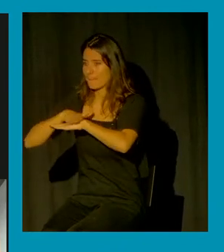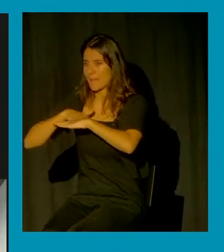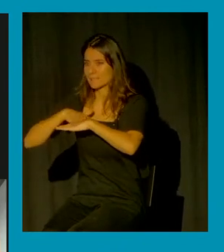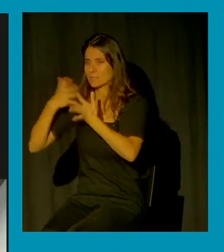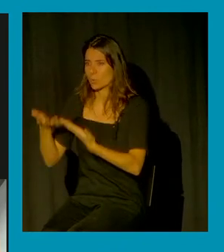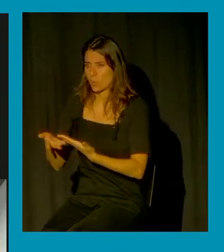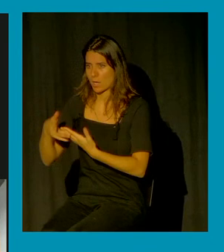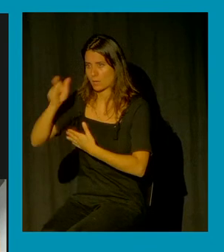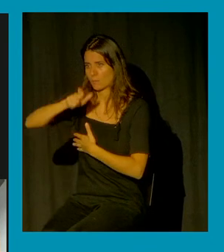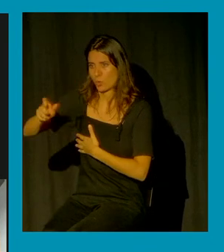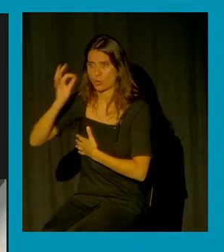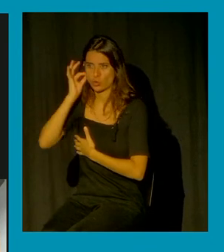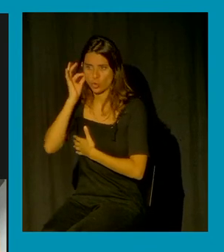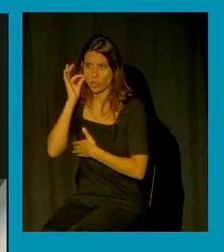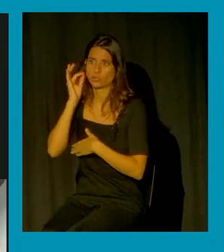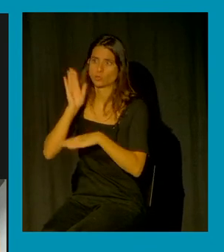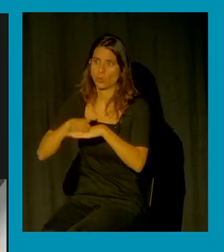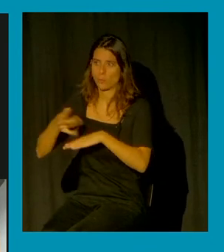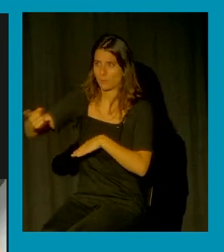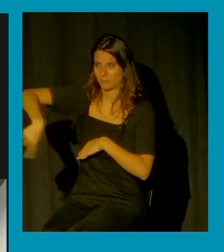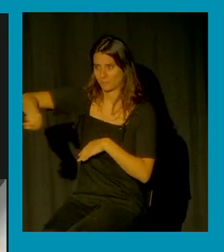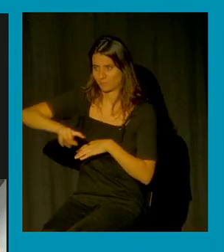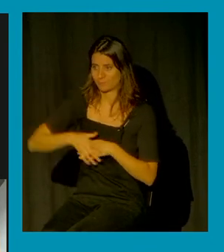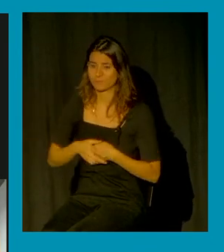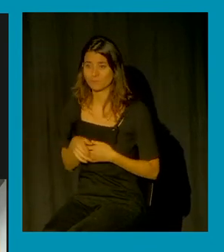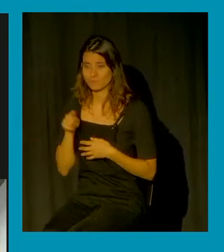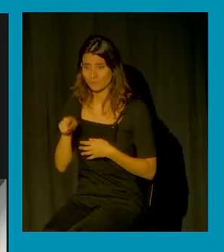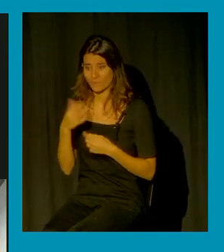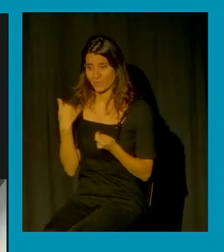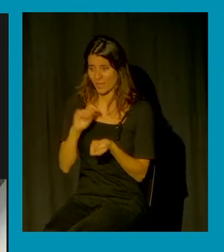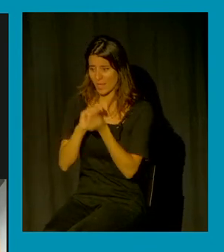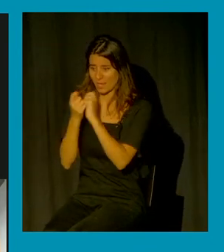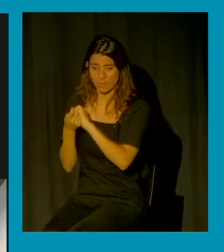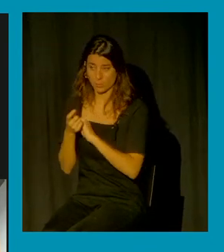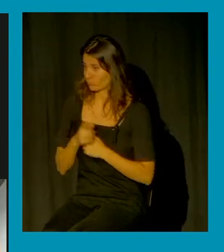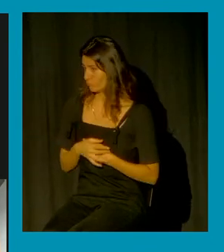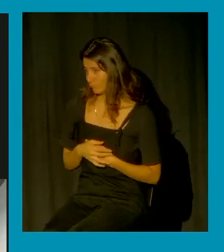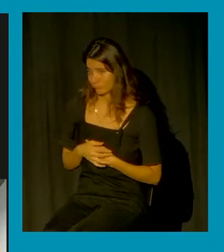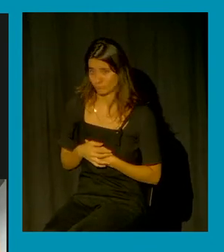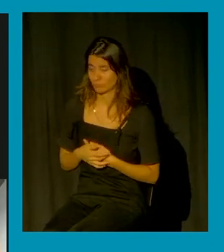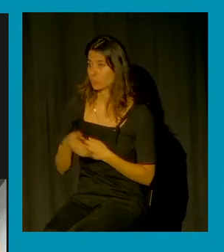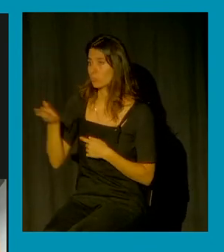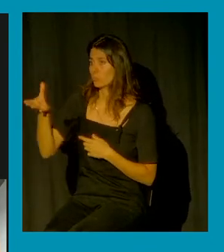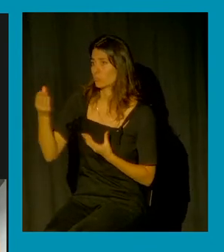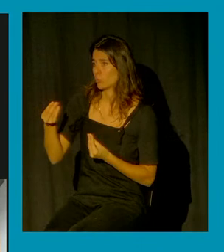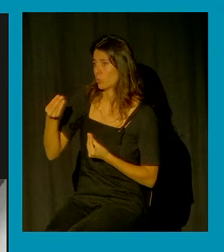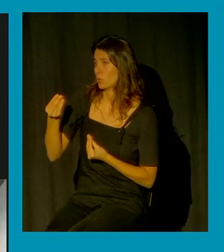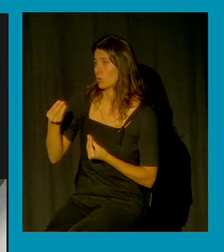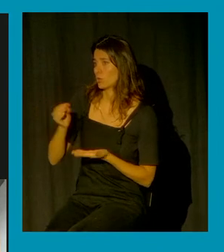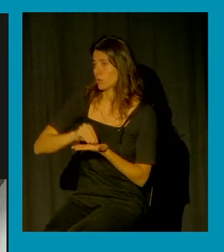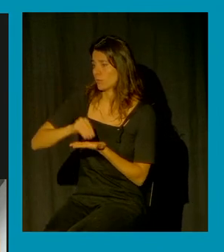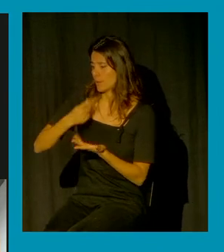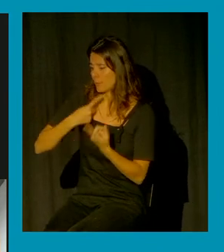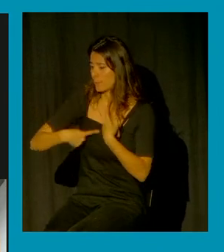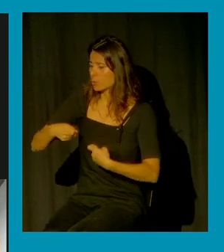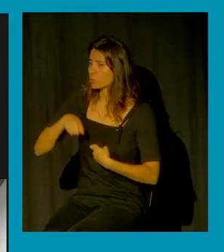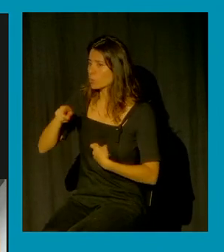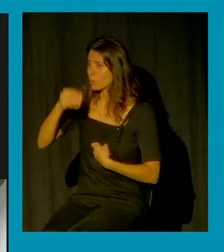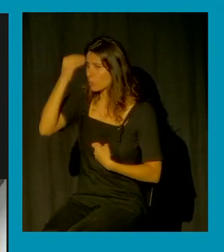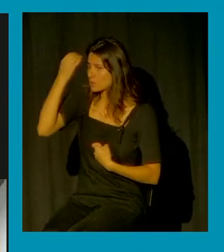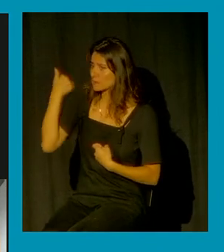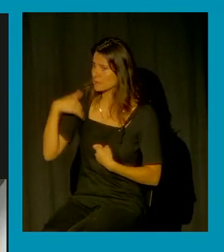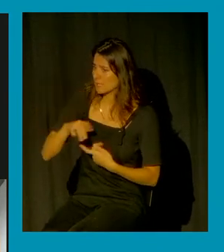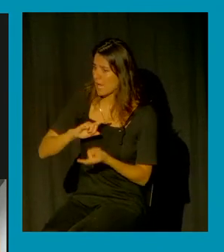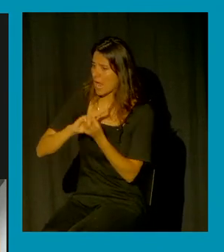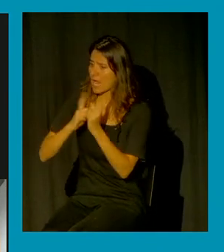mujeres y esto no ha cambiado ni desde muchas veces me preguntan ¿crees que ha cambiado algo en la forma de construir los relatos desde el crimen de Alcácer